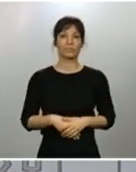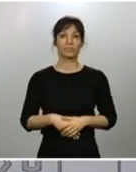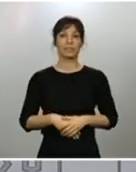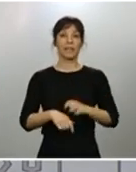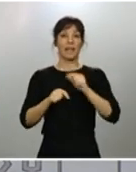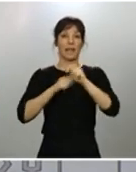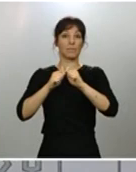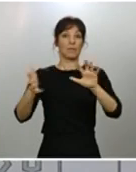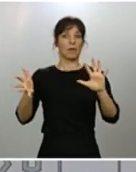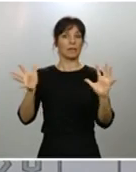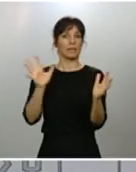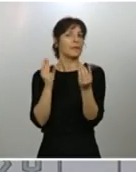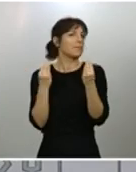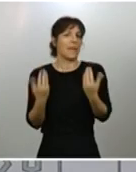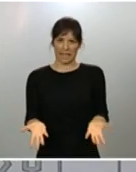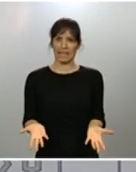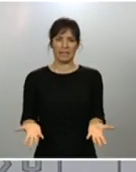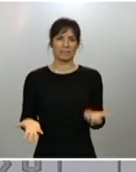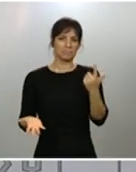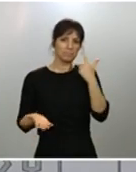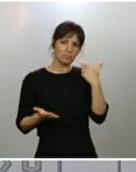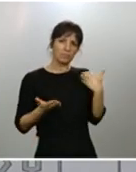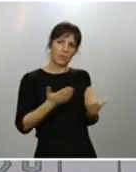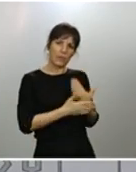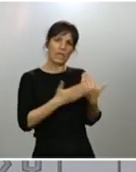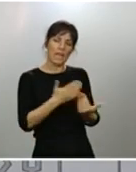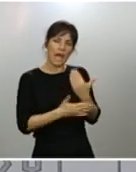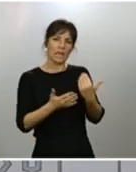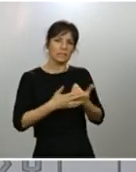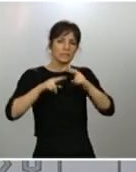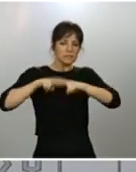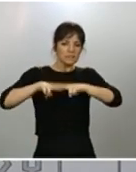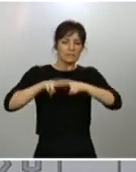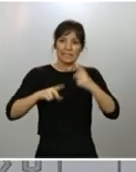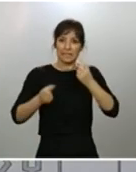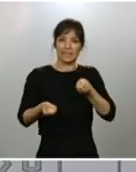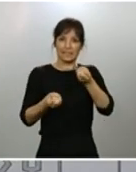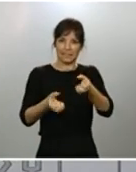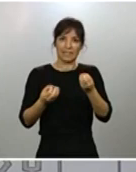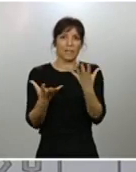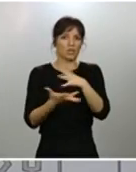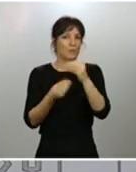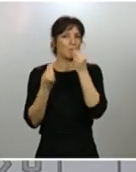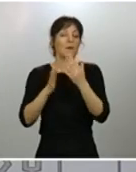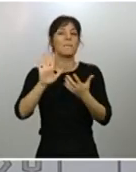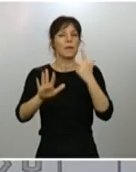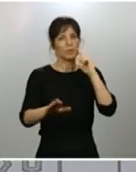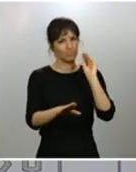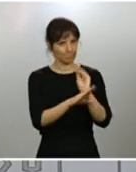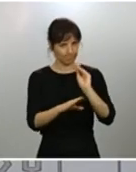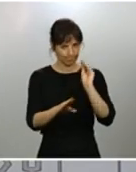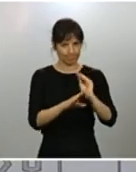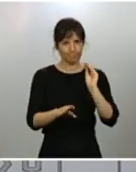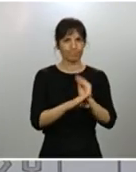son las que estamos observando todos estos últimos días y las que tratamos de transmitir, pero mucha prudencia a la hora de ir